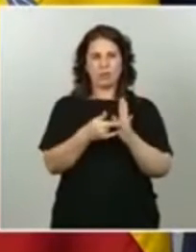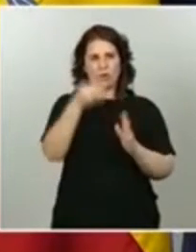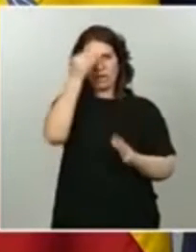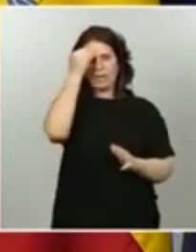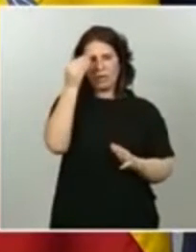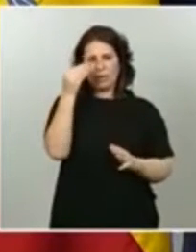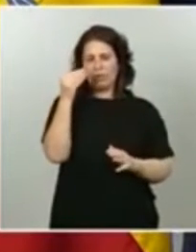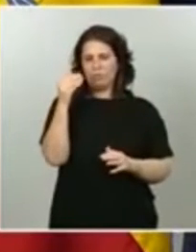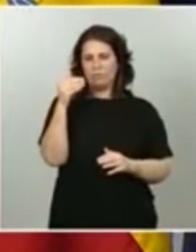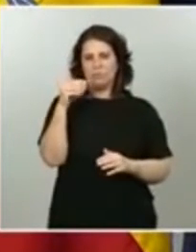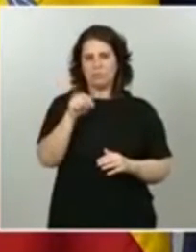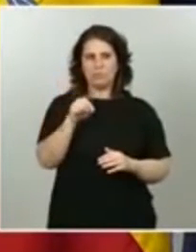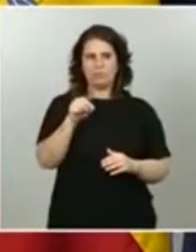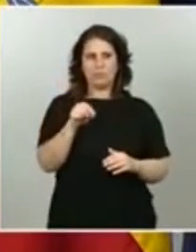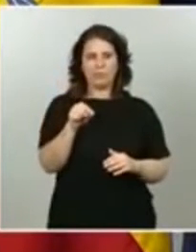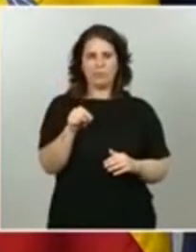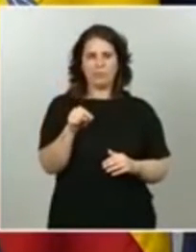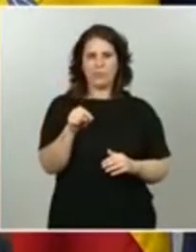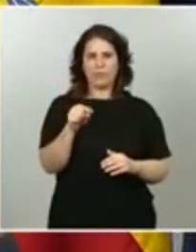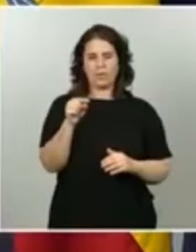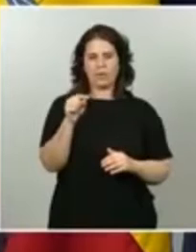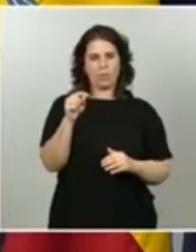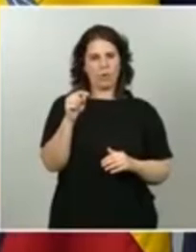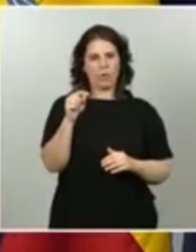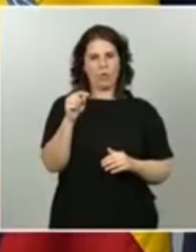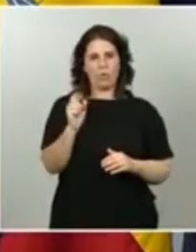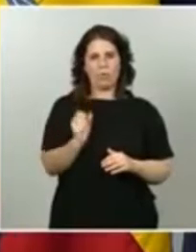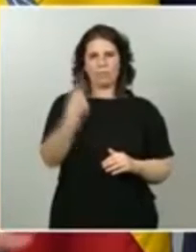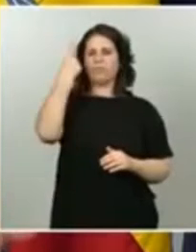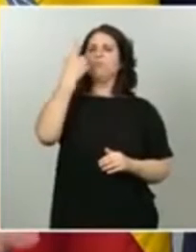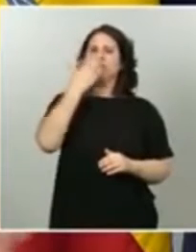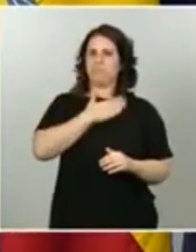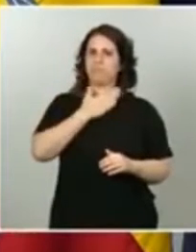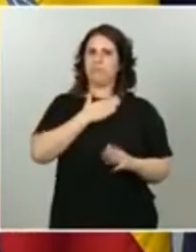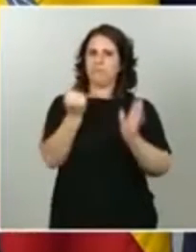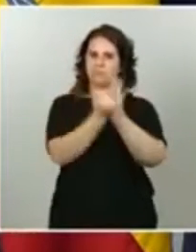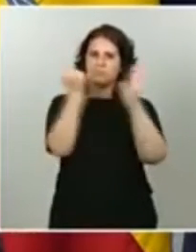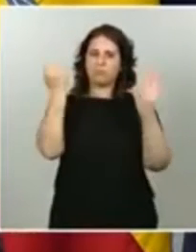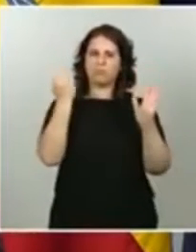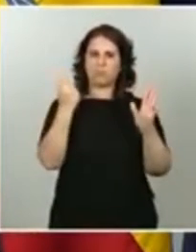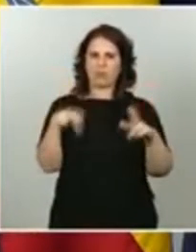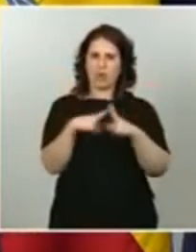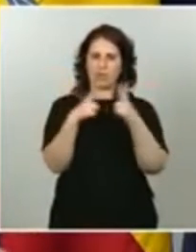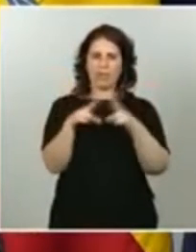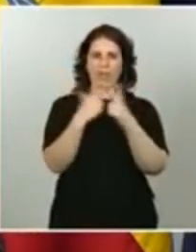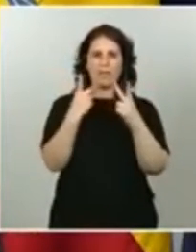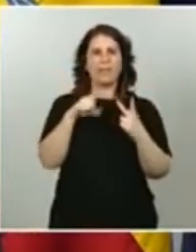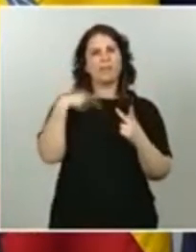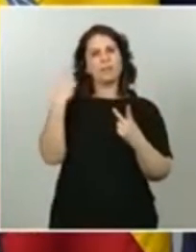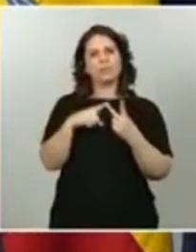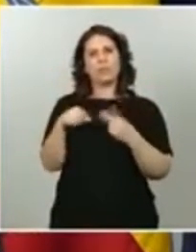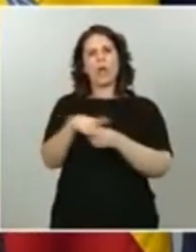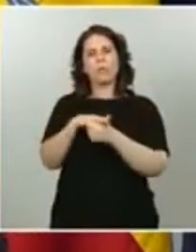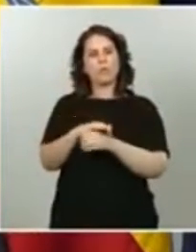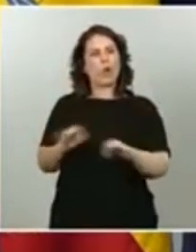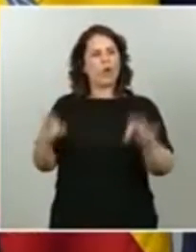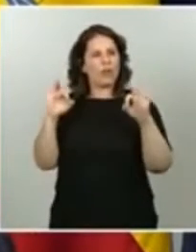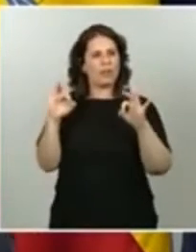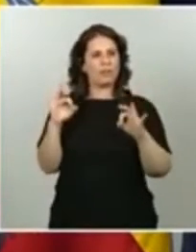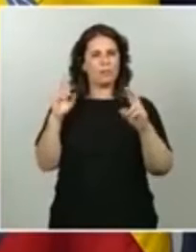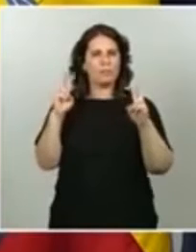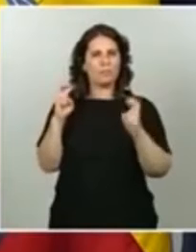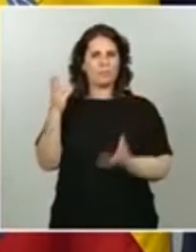nuestra legislación y en nuestra sociedad, y después un ámbito muy concreto, como es el de Justicia.